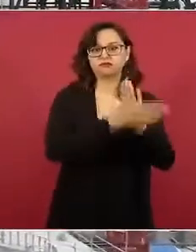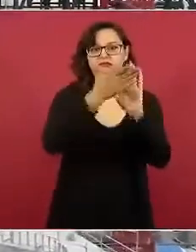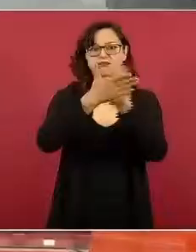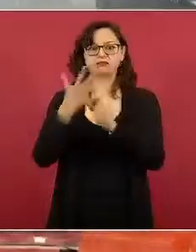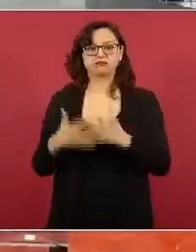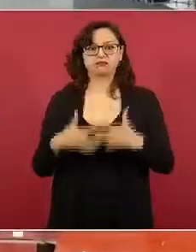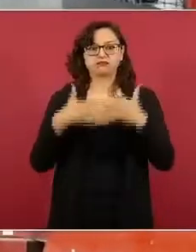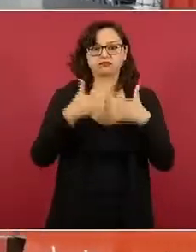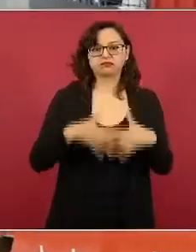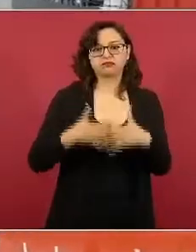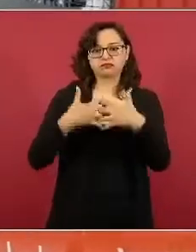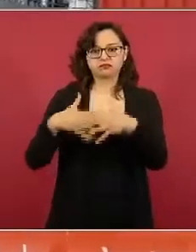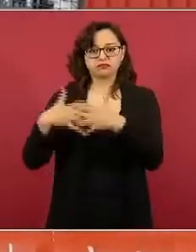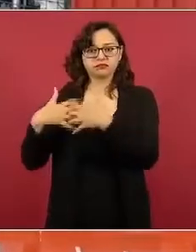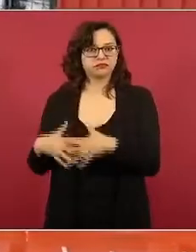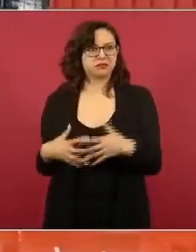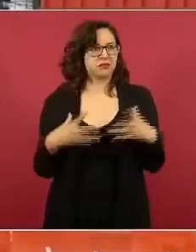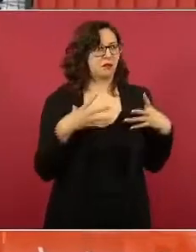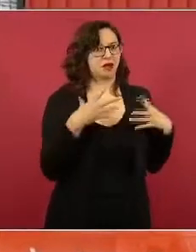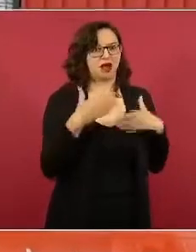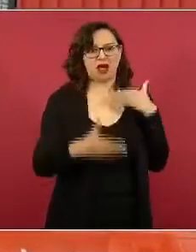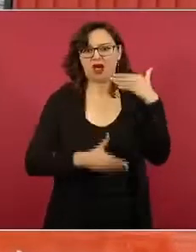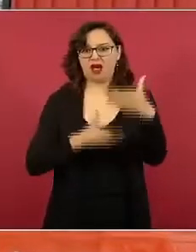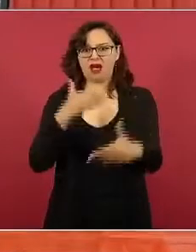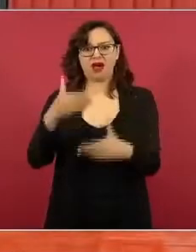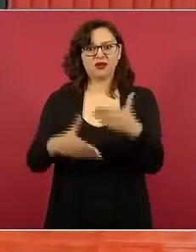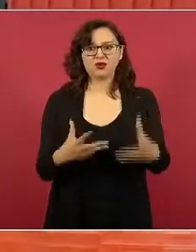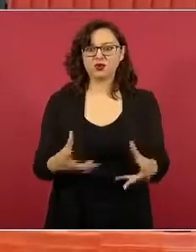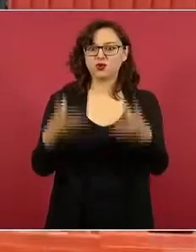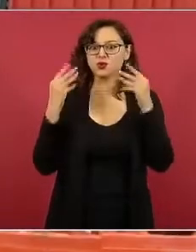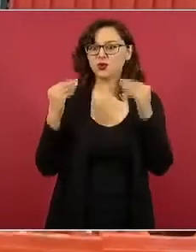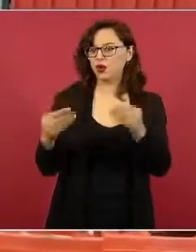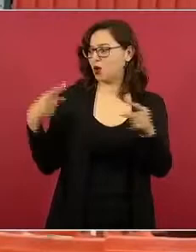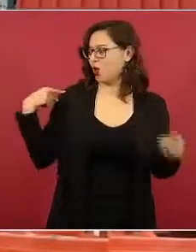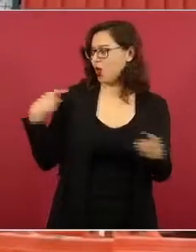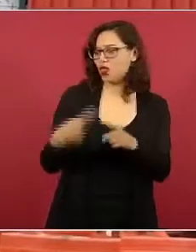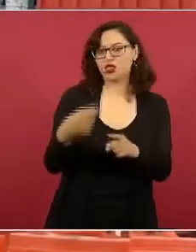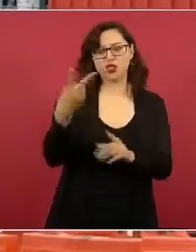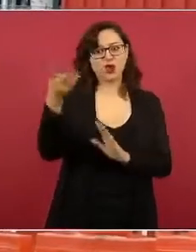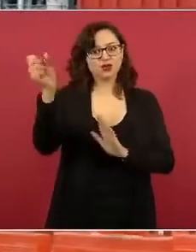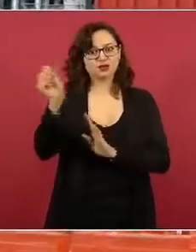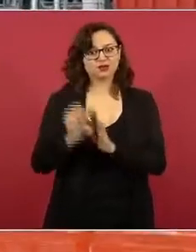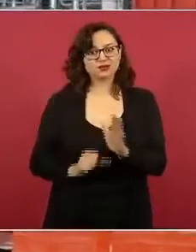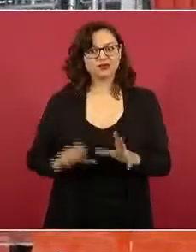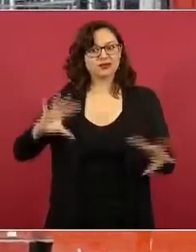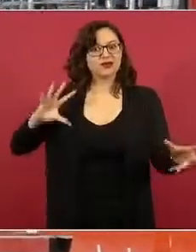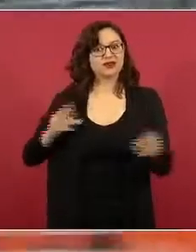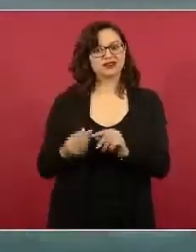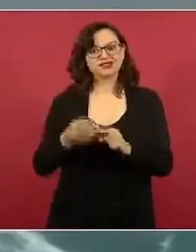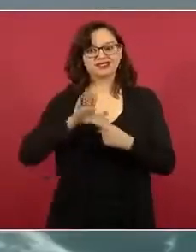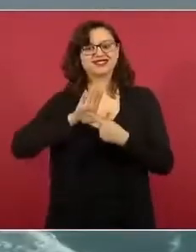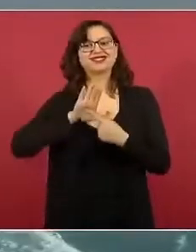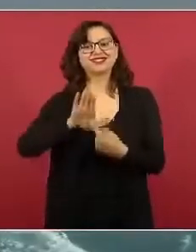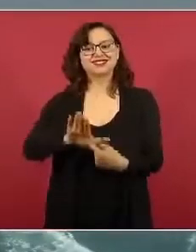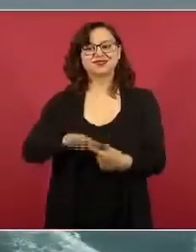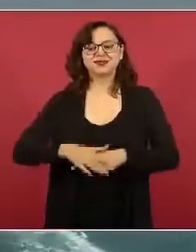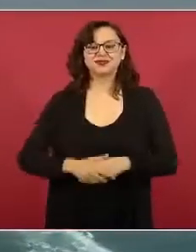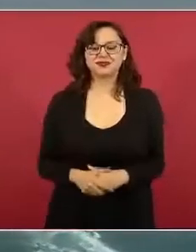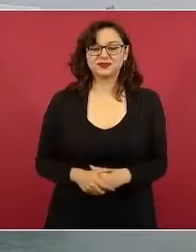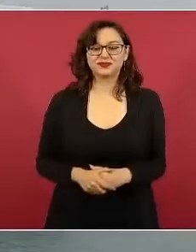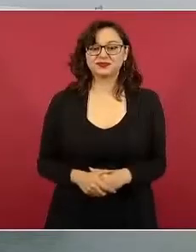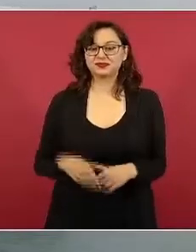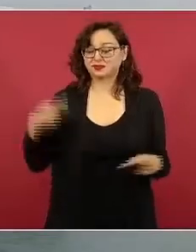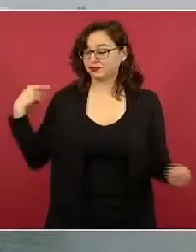y hay muchísimo avance que se tuvo en estos dos meses que vamos a mostrarles en el video. En estas últimas